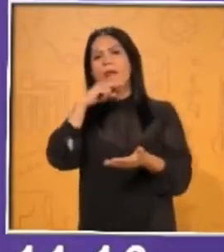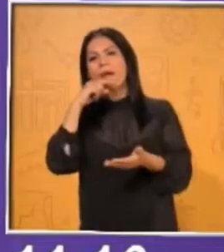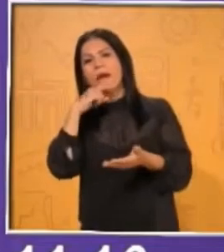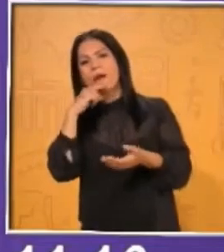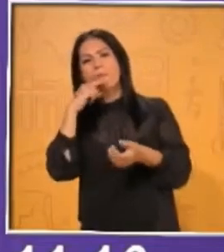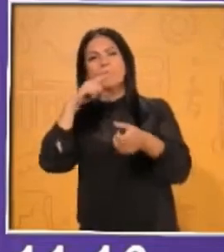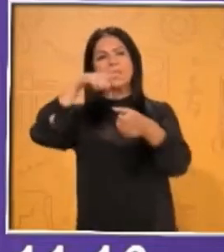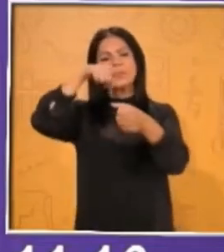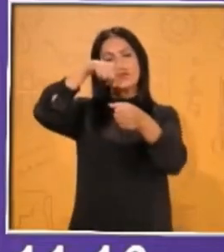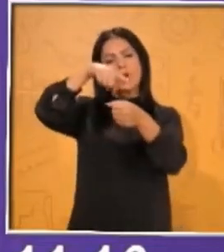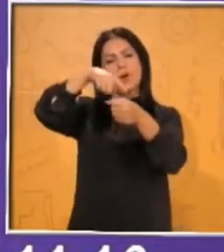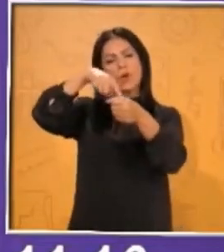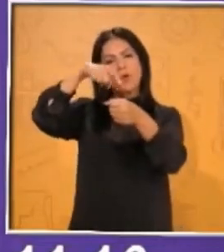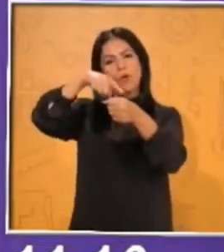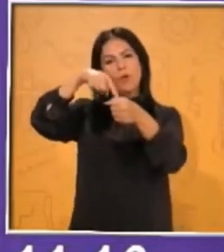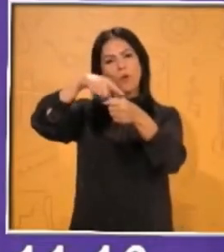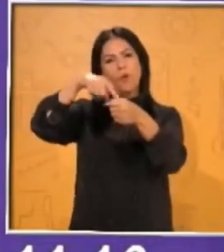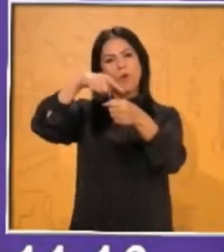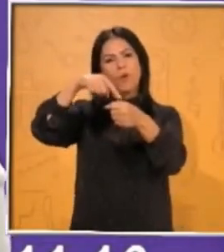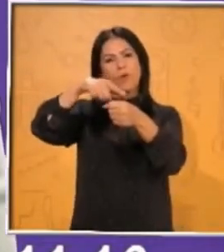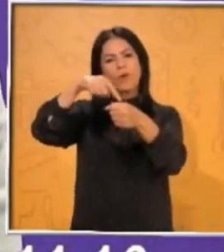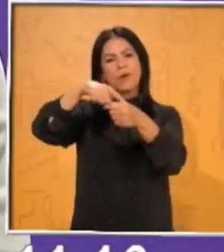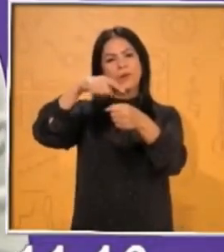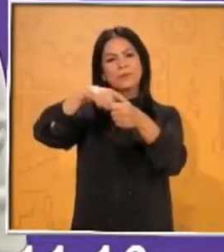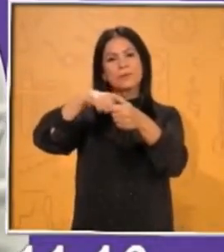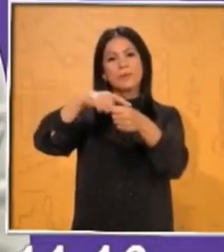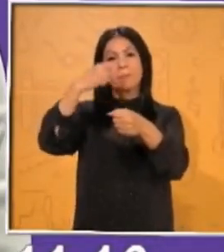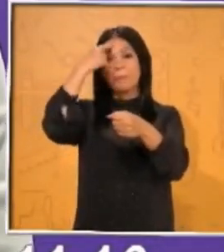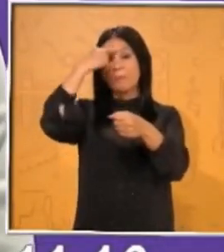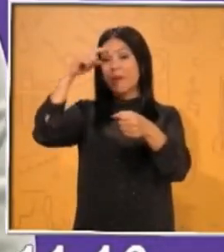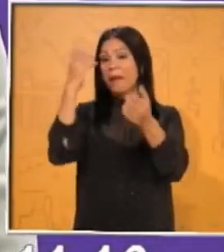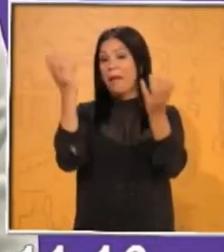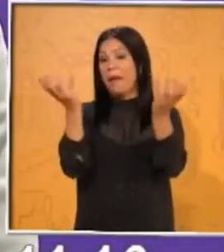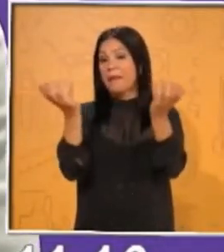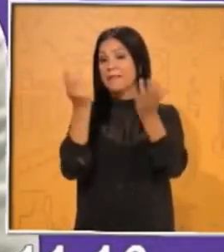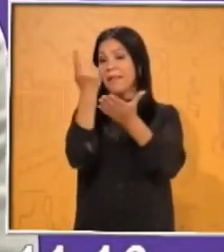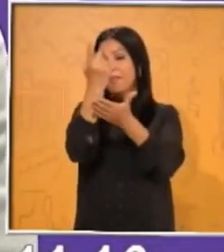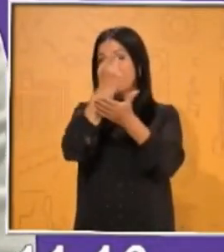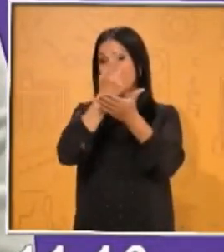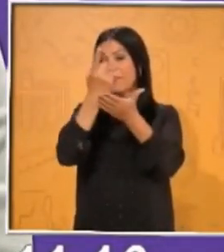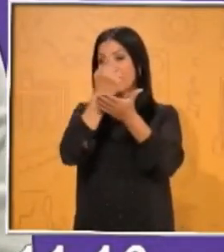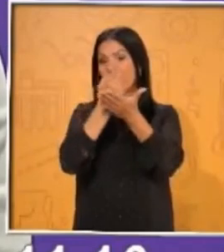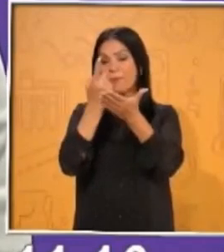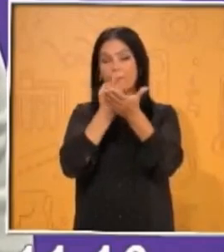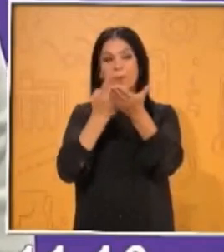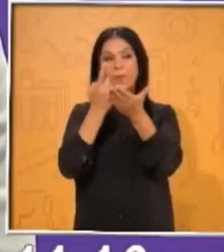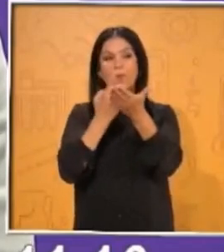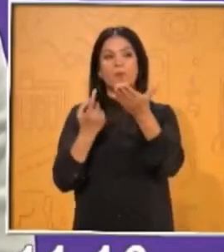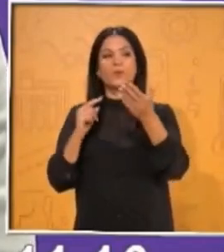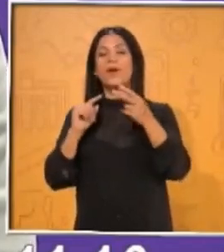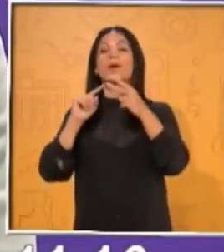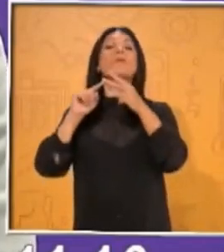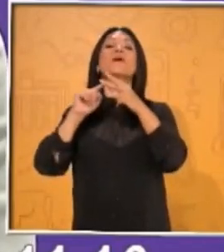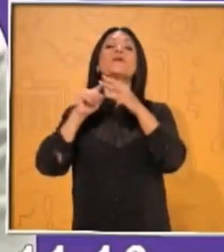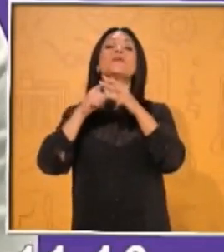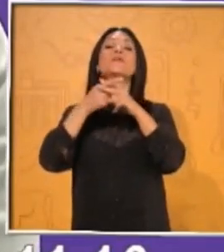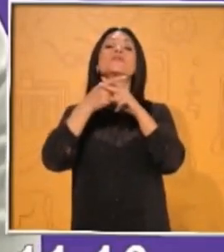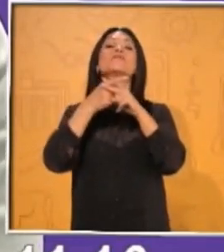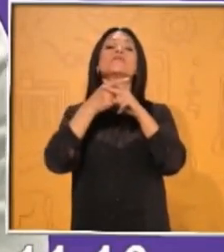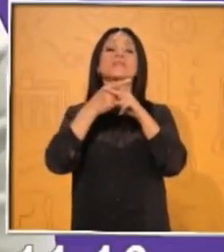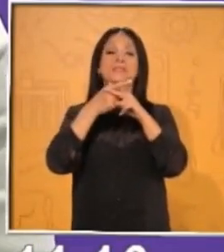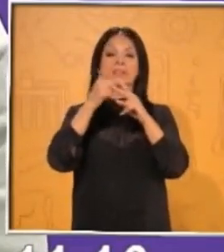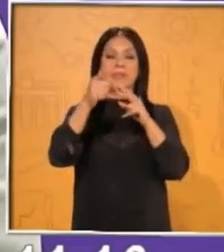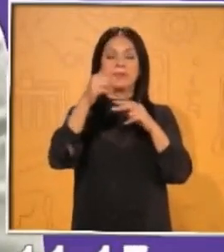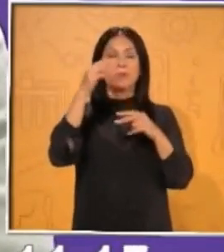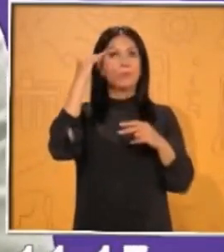colorear los dibujos que vas a estar haciendo. Entonces, vamos a iniciar, esperemos que estés listo, vas a utilizar tu imaginación si estás en